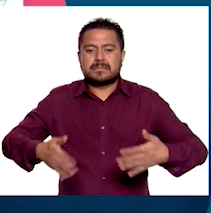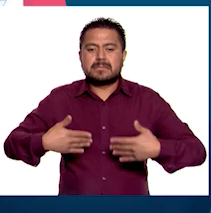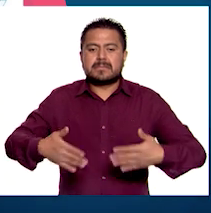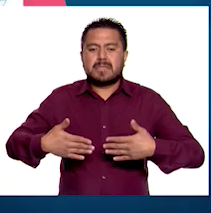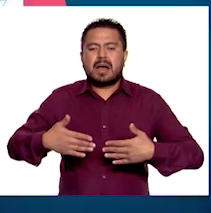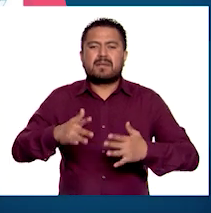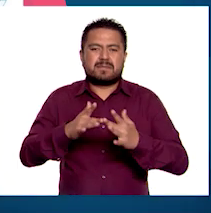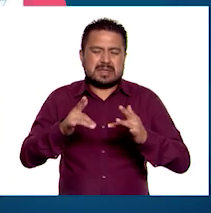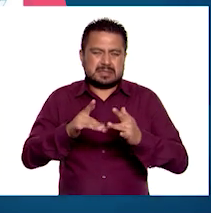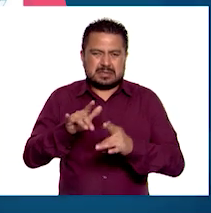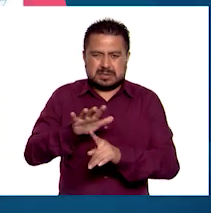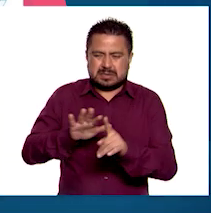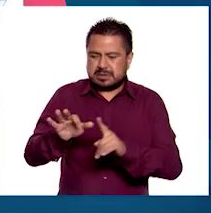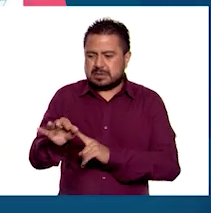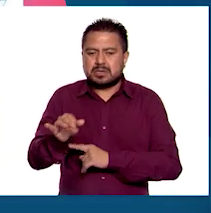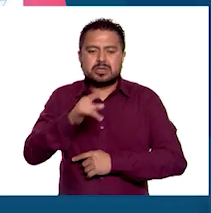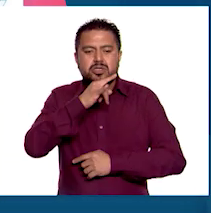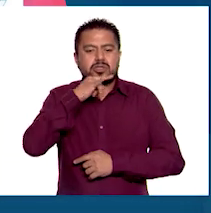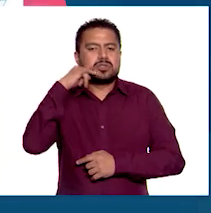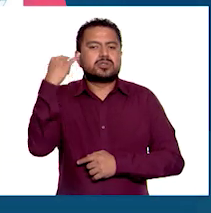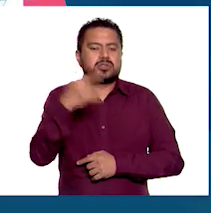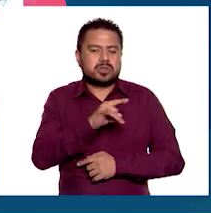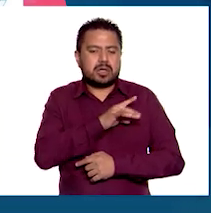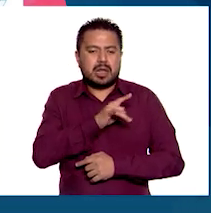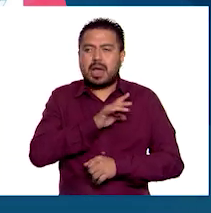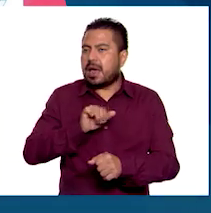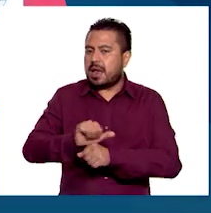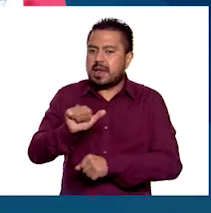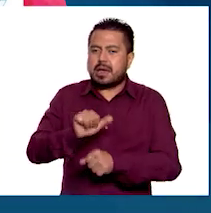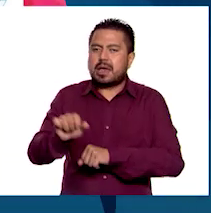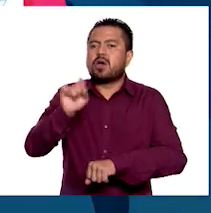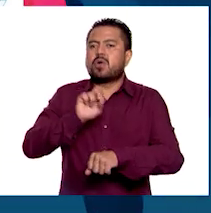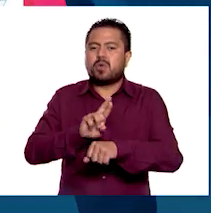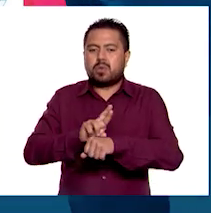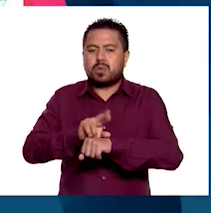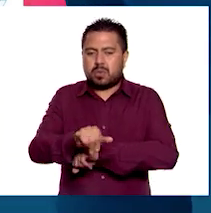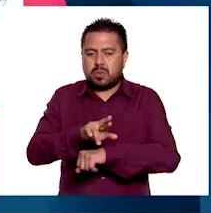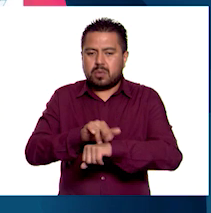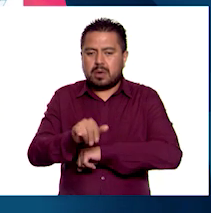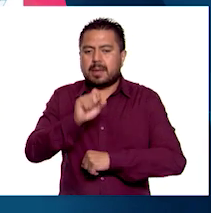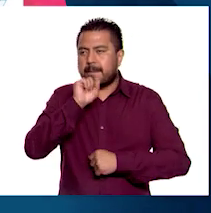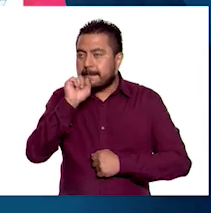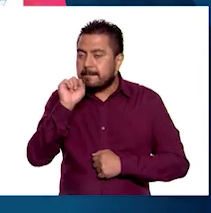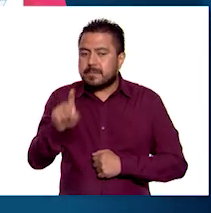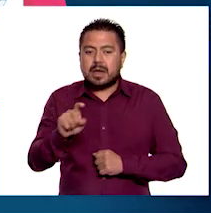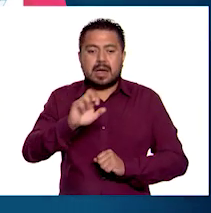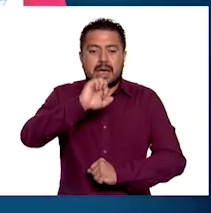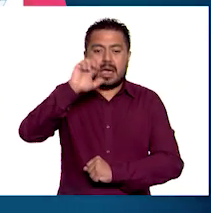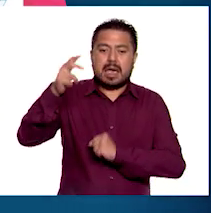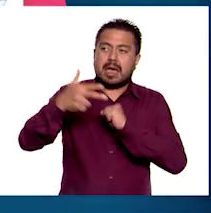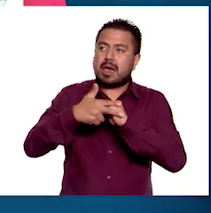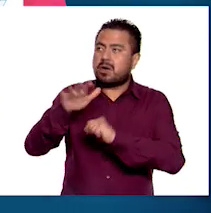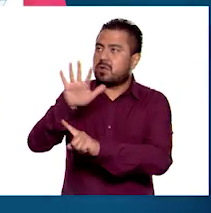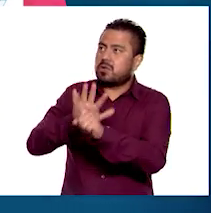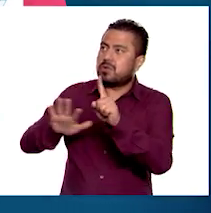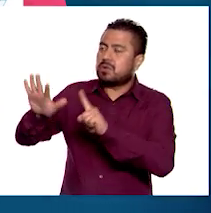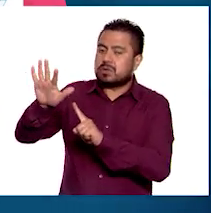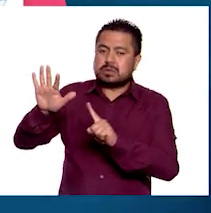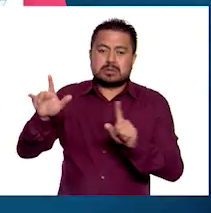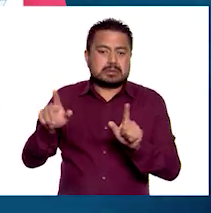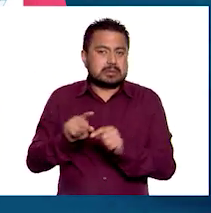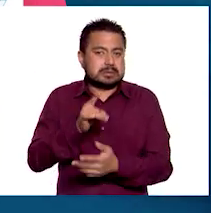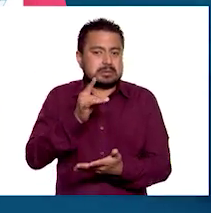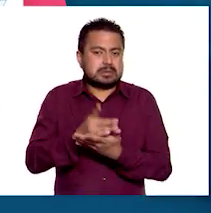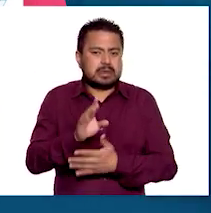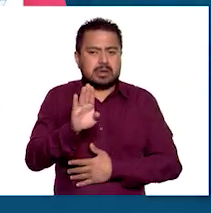Guayana Francesa, Chile, Argentina y Uruguay. En Europa, a excepción de